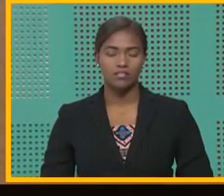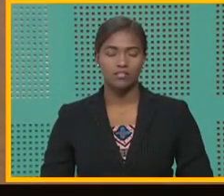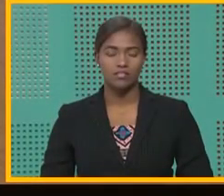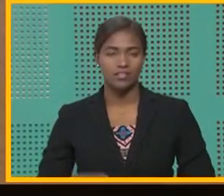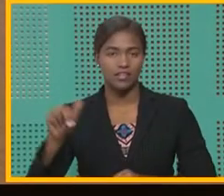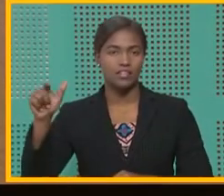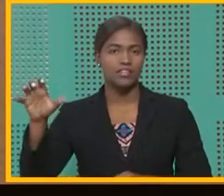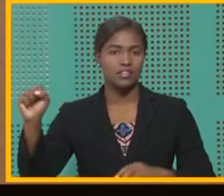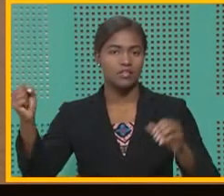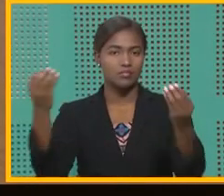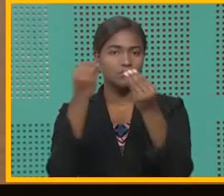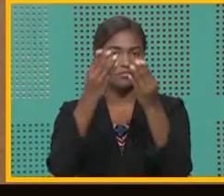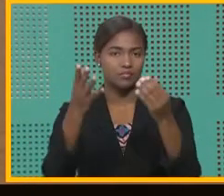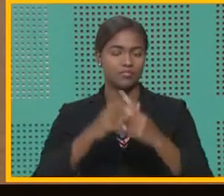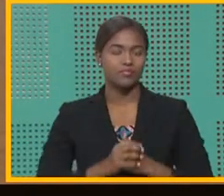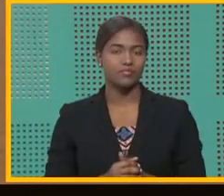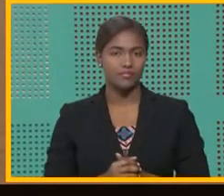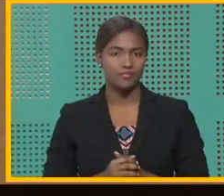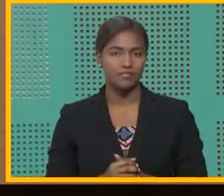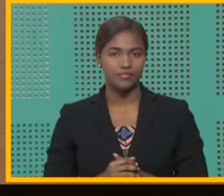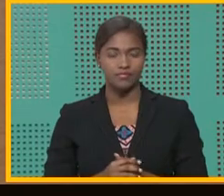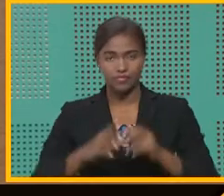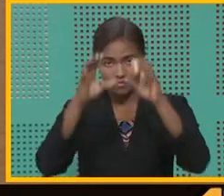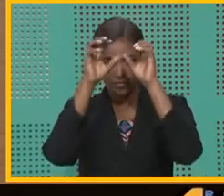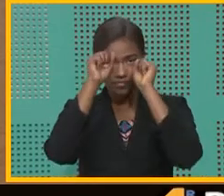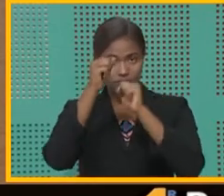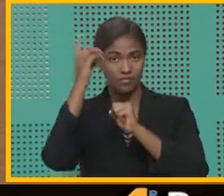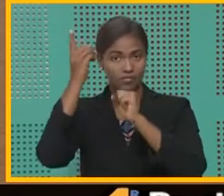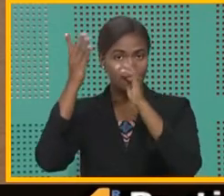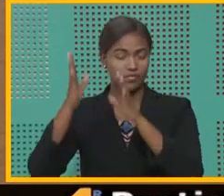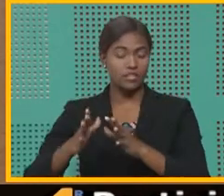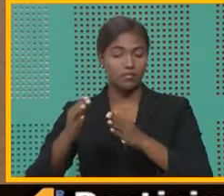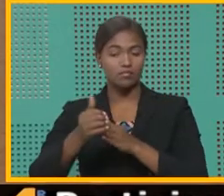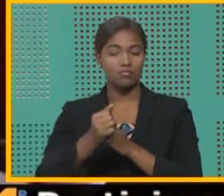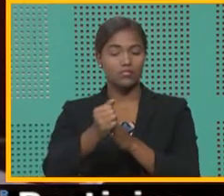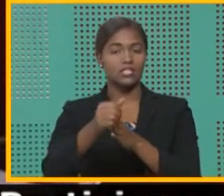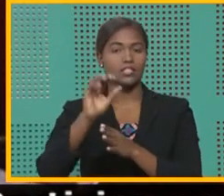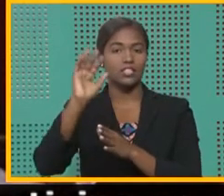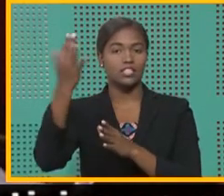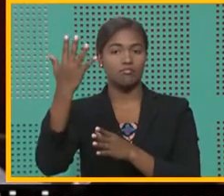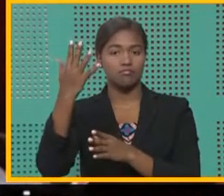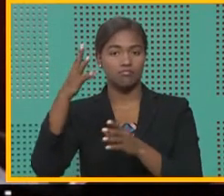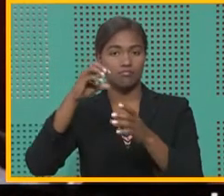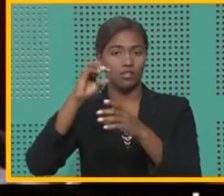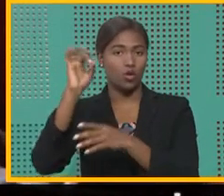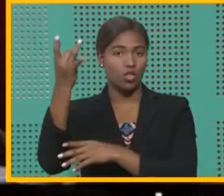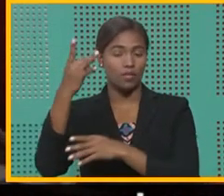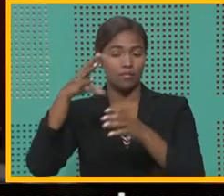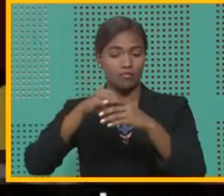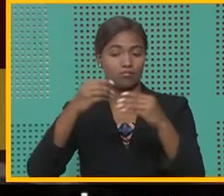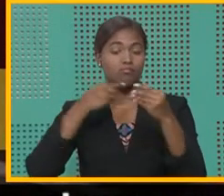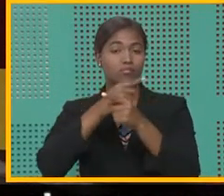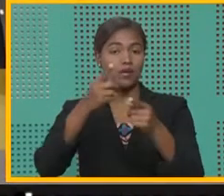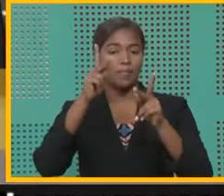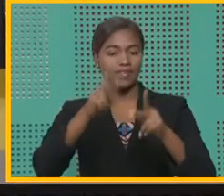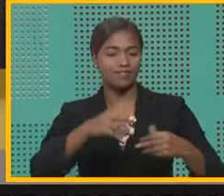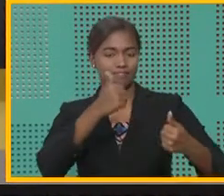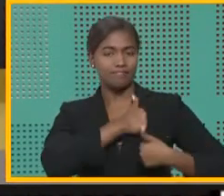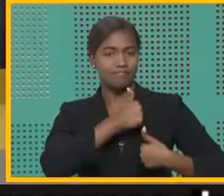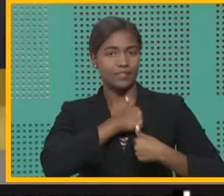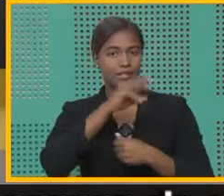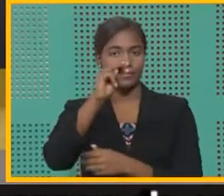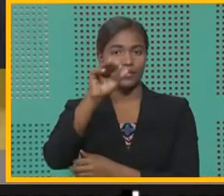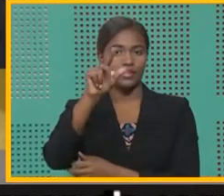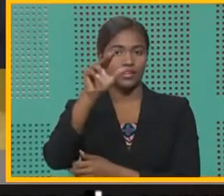Angelis, ahora es con ustedes. Amigos, el presidente Danilo Medina encabezó la 58ª promoción de cadetes María